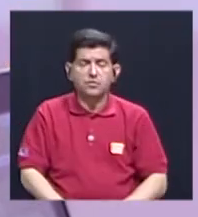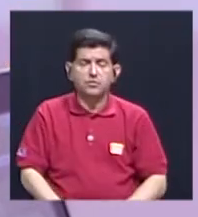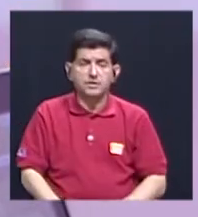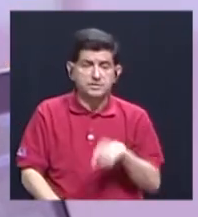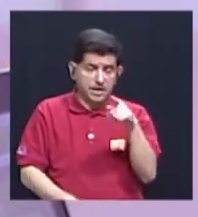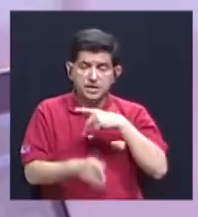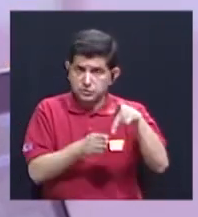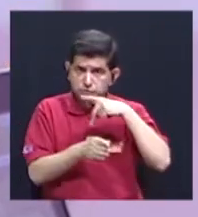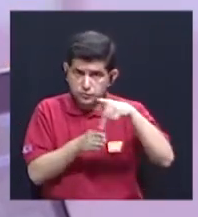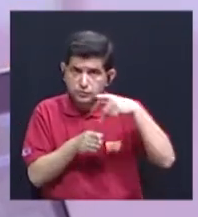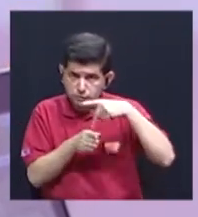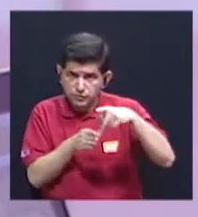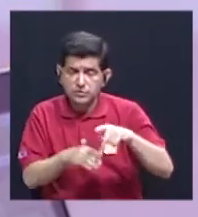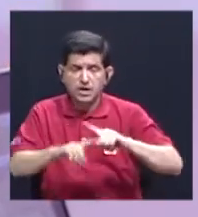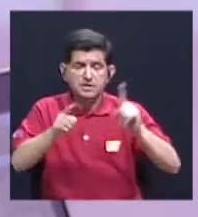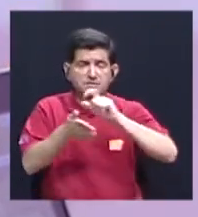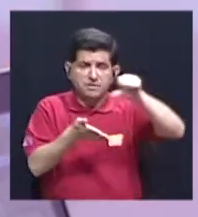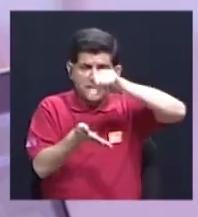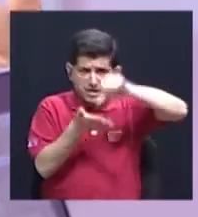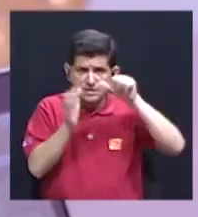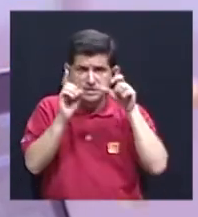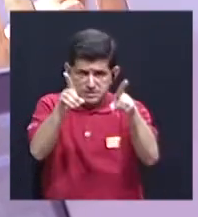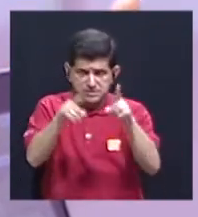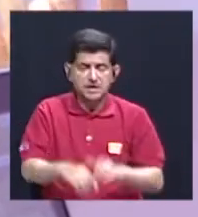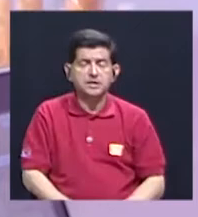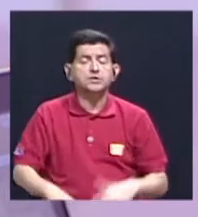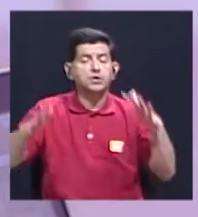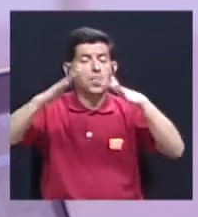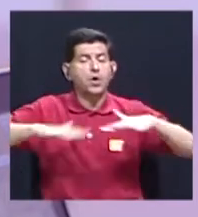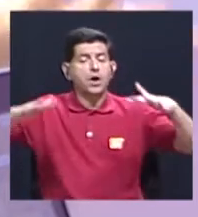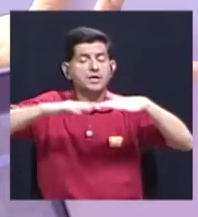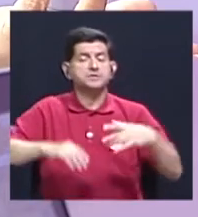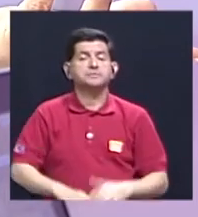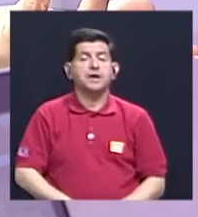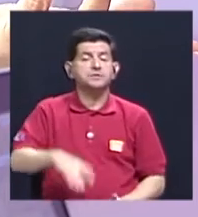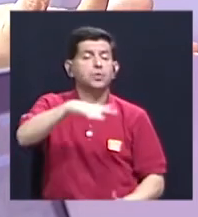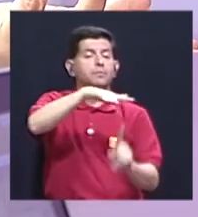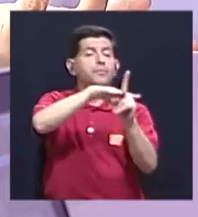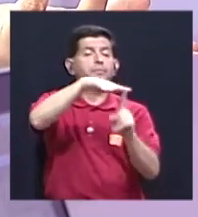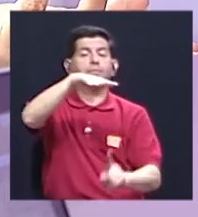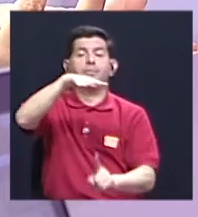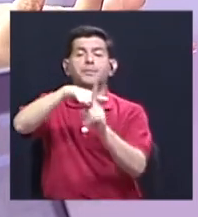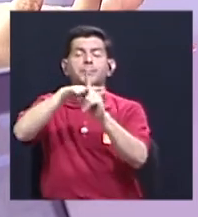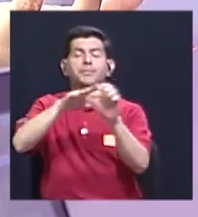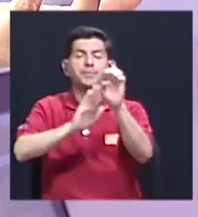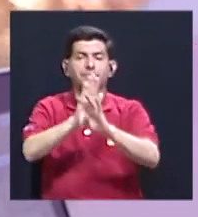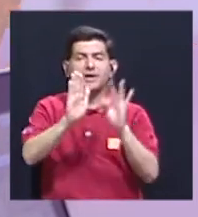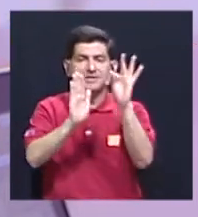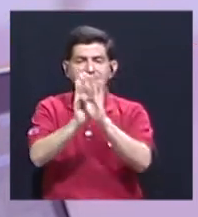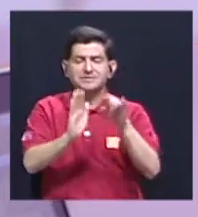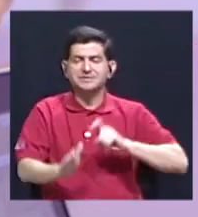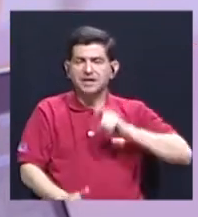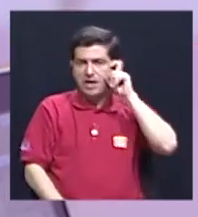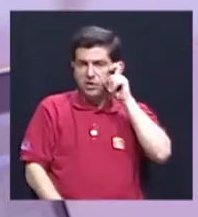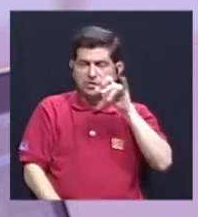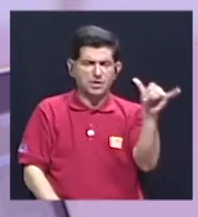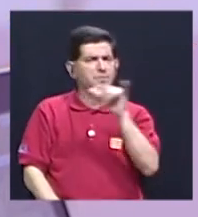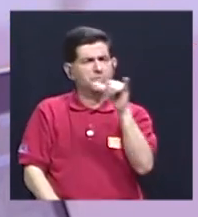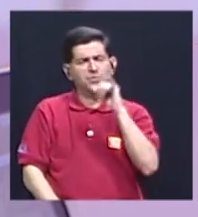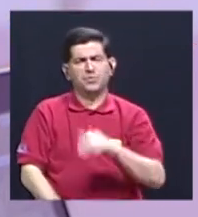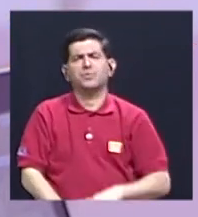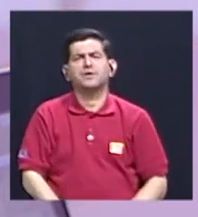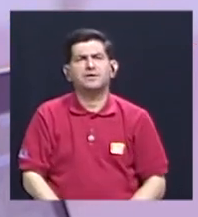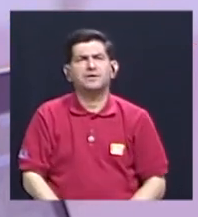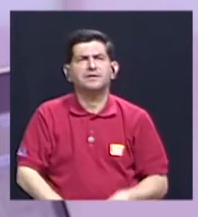profesionales en orientación en los centros educativos, ese es un espacio en que ellos ven a aflorarse los estereotipos de género. También, por ejemplo,